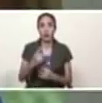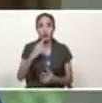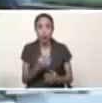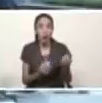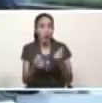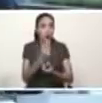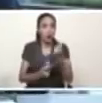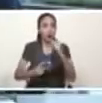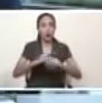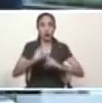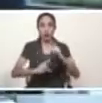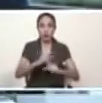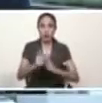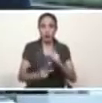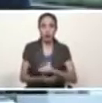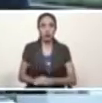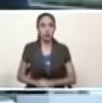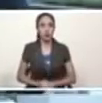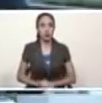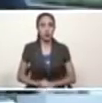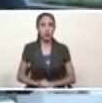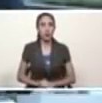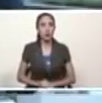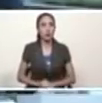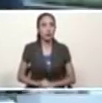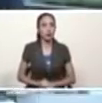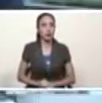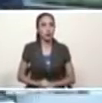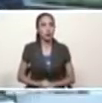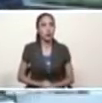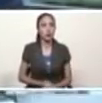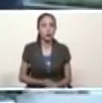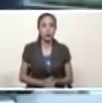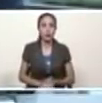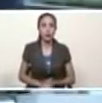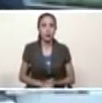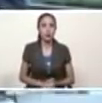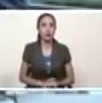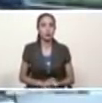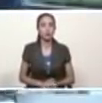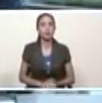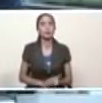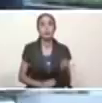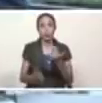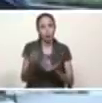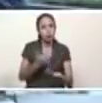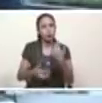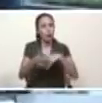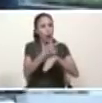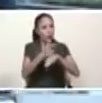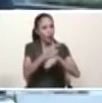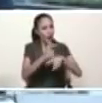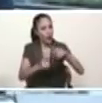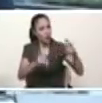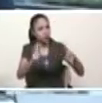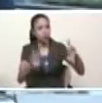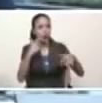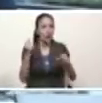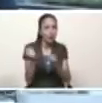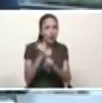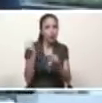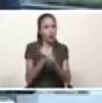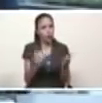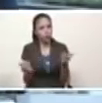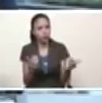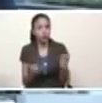produce bienes servicios la economía que produce y satisface necesidades gobernar gobernar cada vez con una